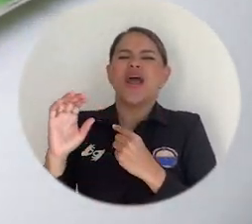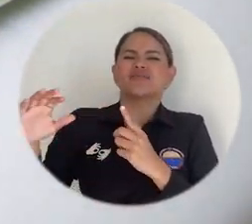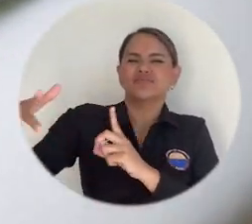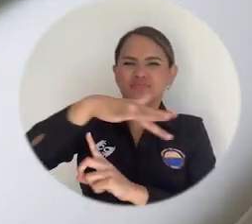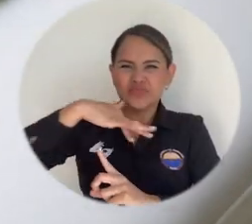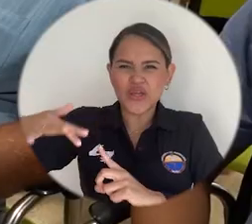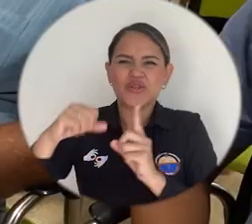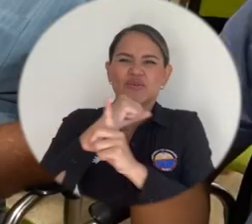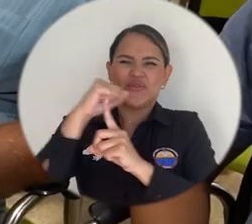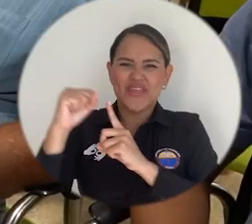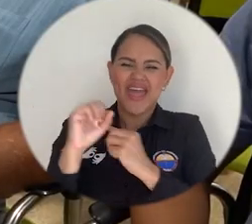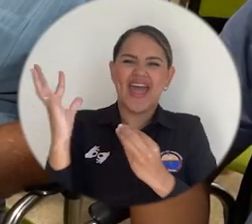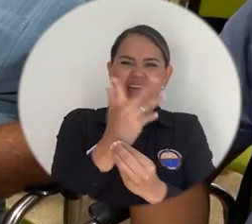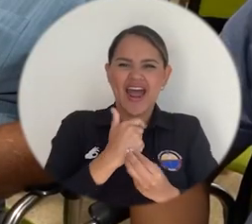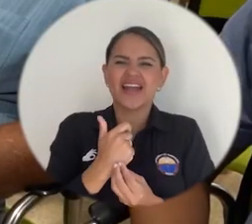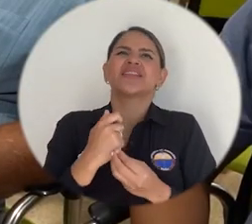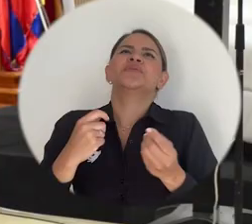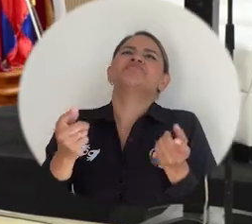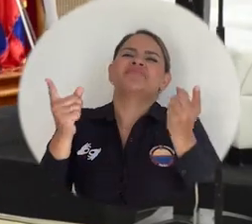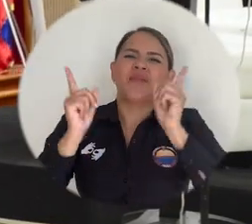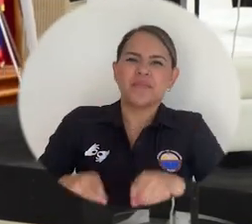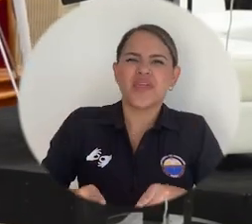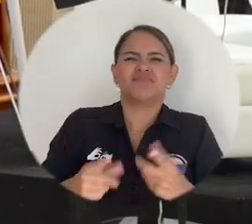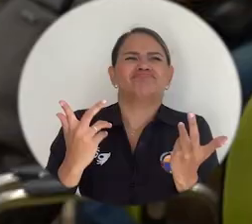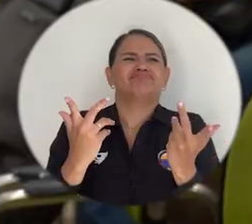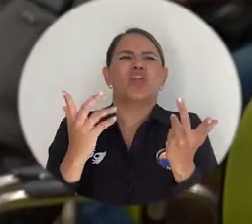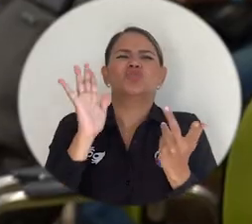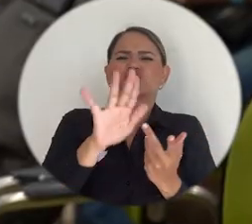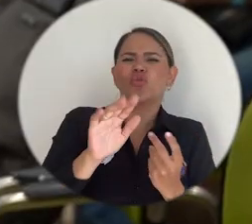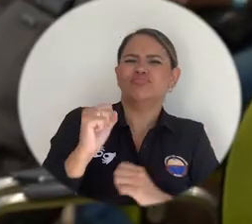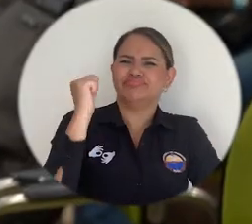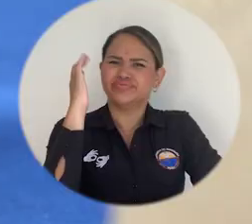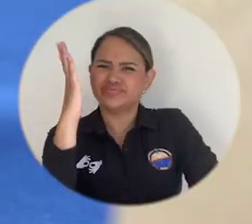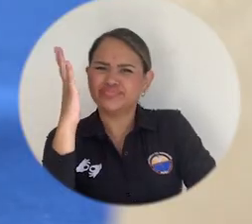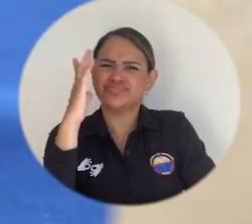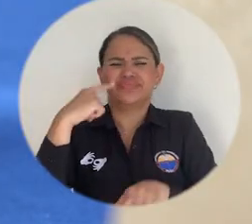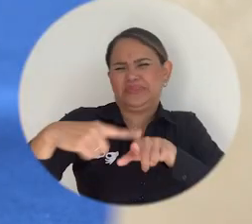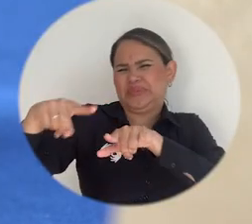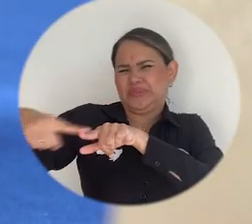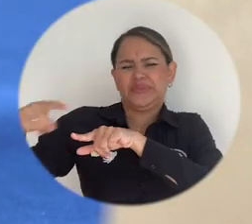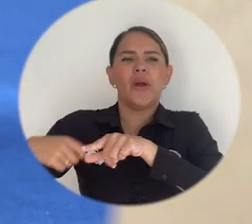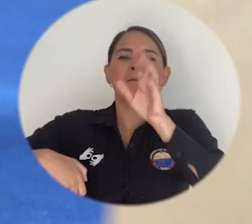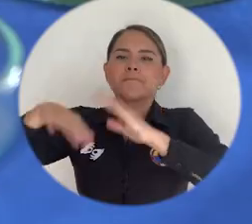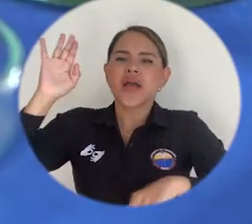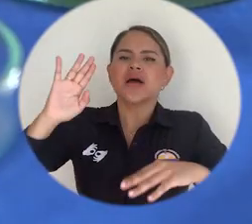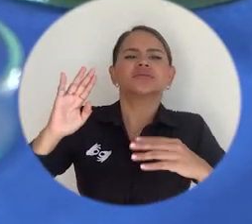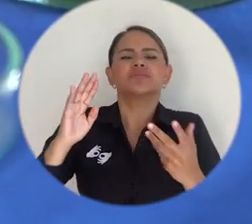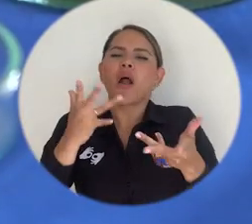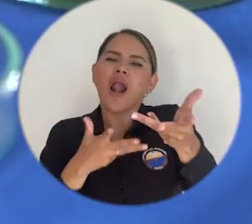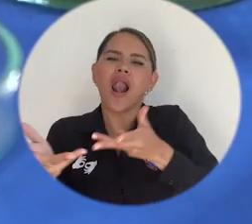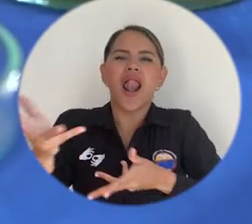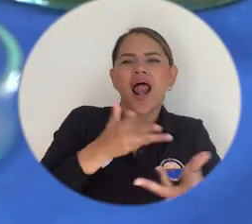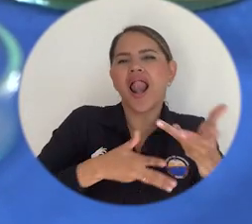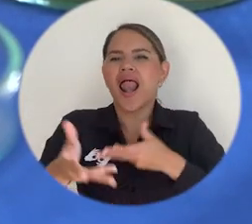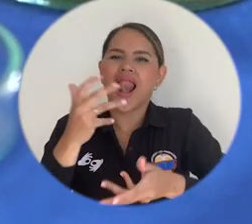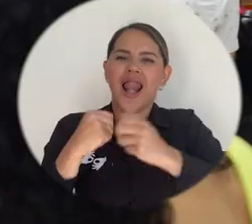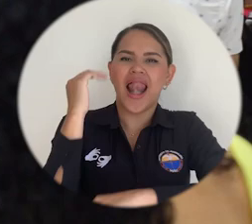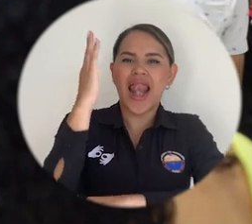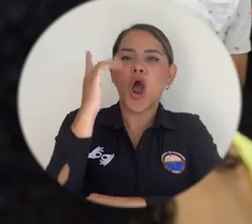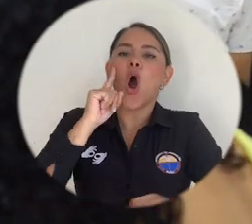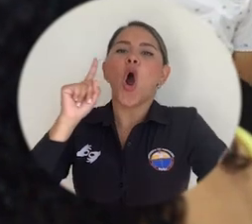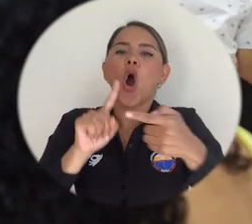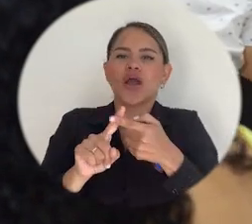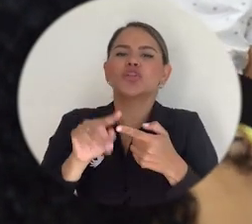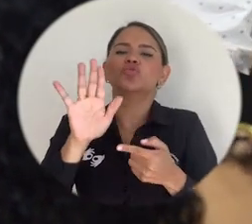Sociedad y Arte, la charla sobre el giro de la ciencia en pospandemia, entre otros, que permitieron la apropiación social del conocimiento,